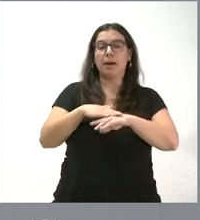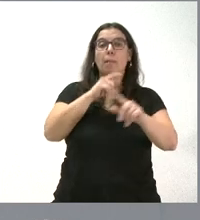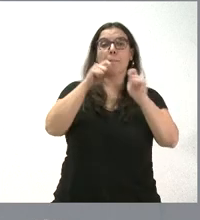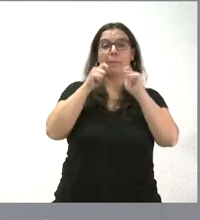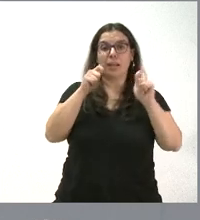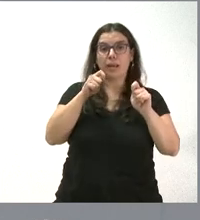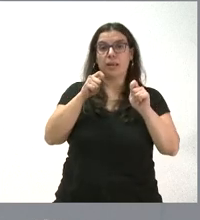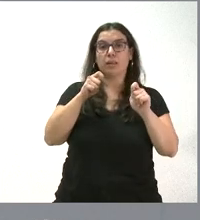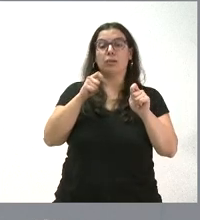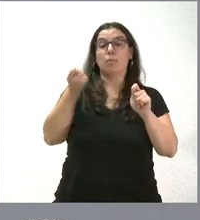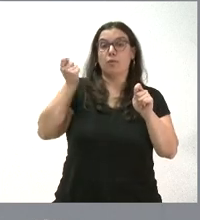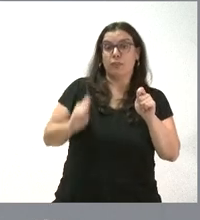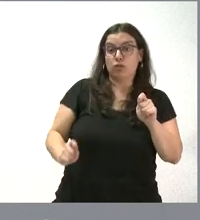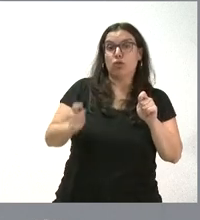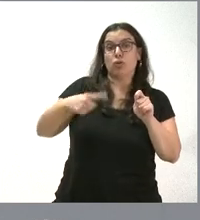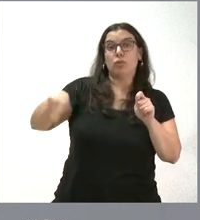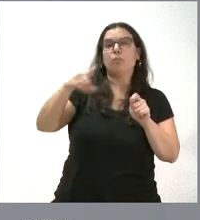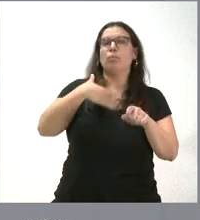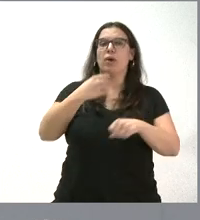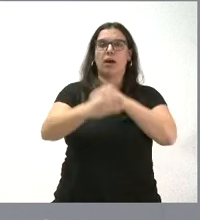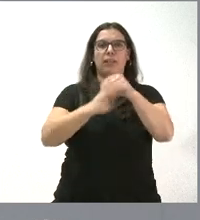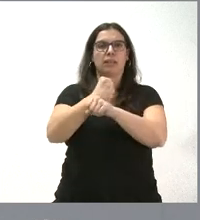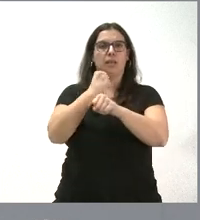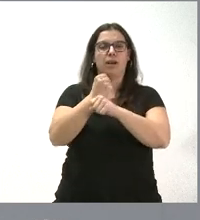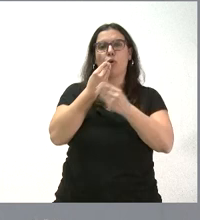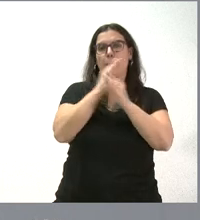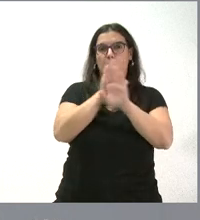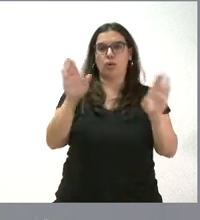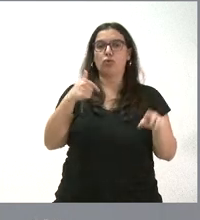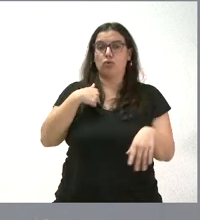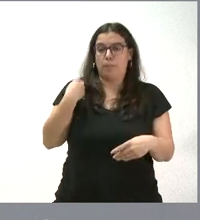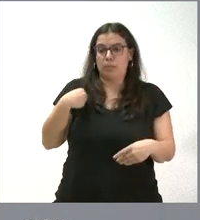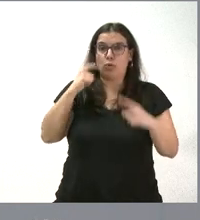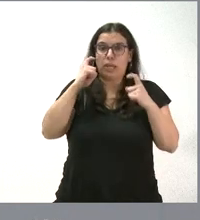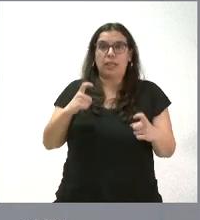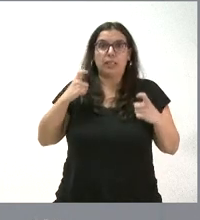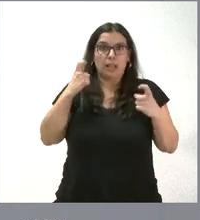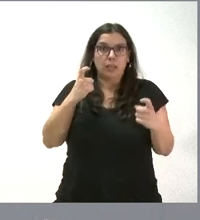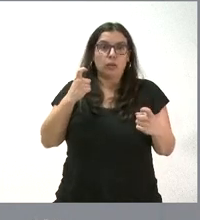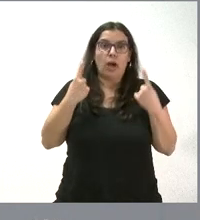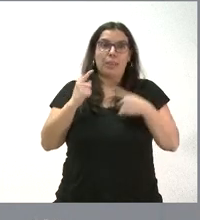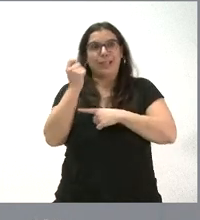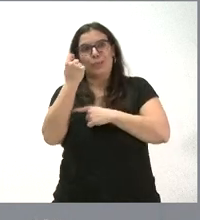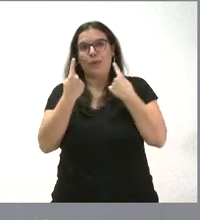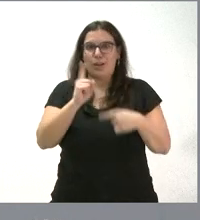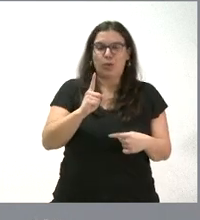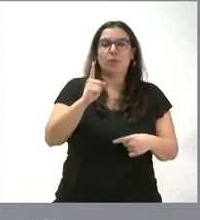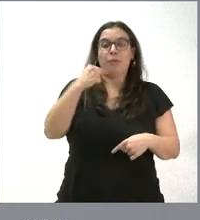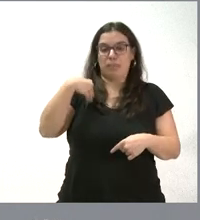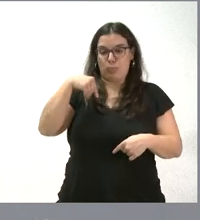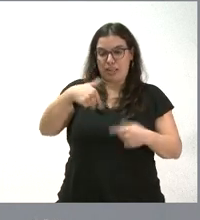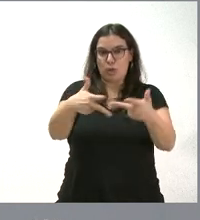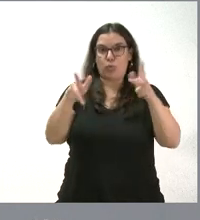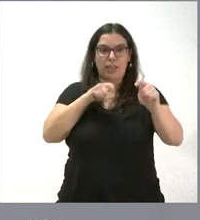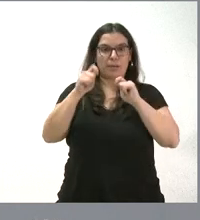que puedan realizar su trabajo en las mejores condiciones posibles. Yo mismo intento hacerlo, a veces con más éxito, a veces con menos, desde esta rueda de prensa,